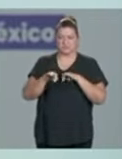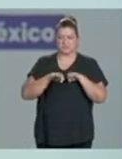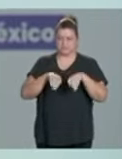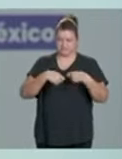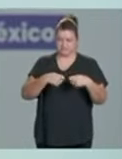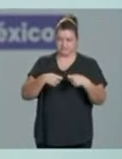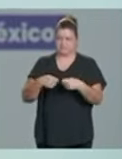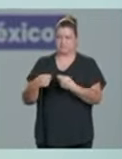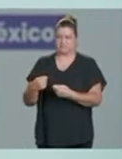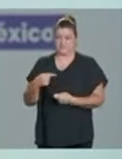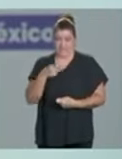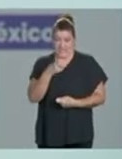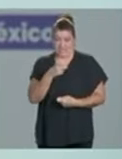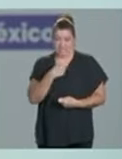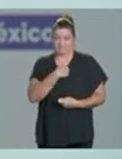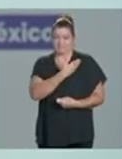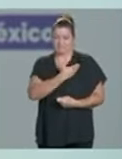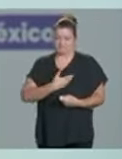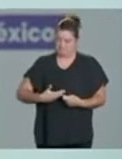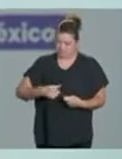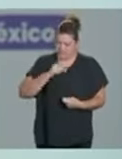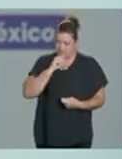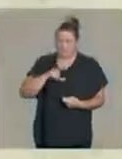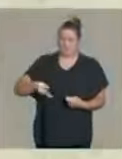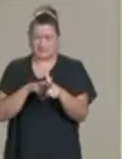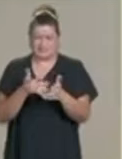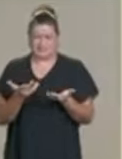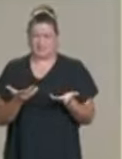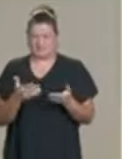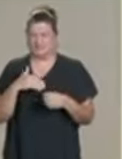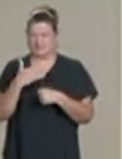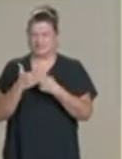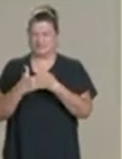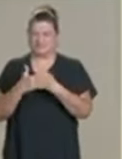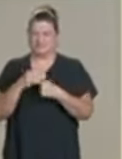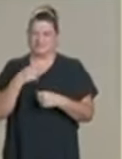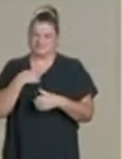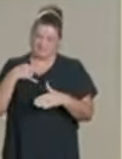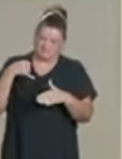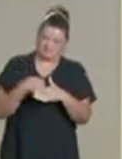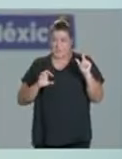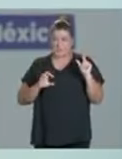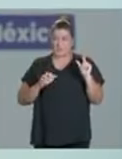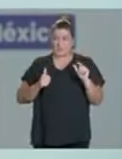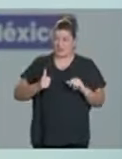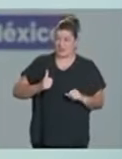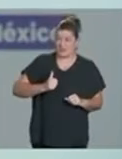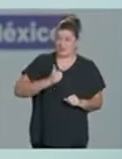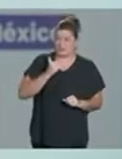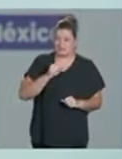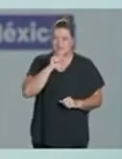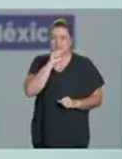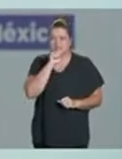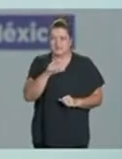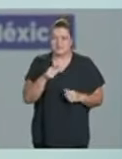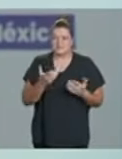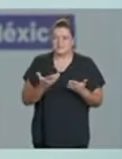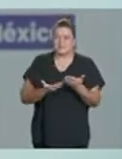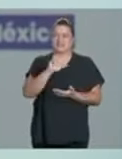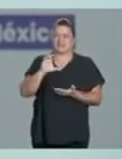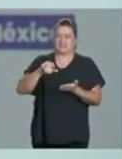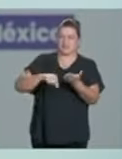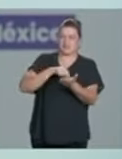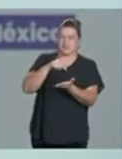Va a haber inversión pública, como la ha habido hasta ahora, va a continuar. 22 polos del bienestar. Vamos a hacer 100 parques